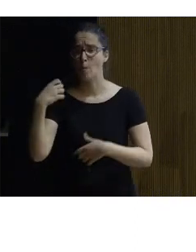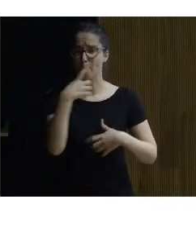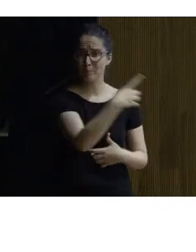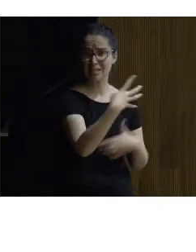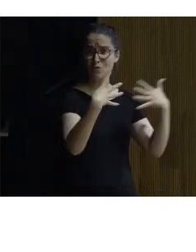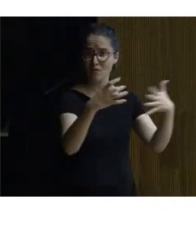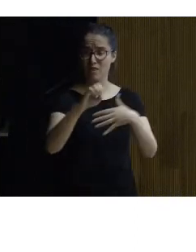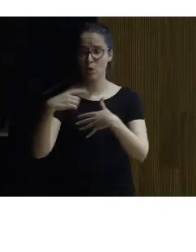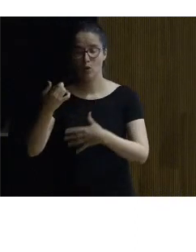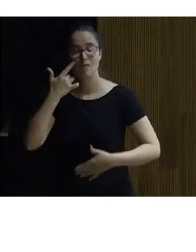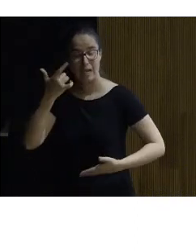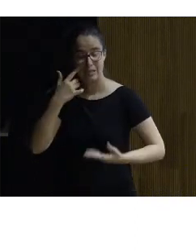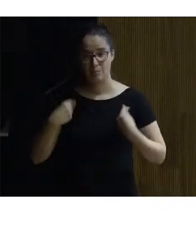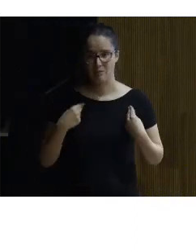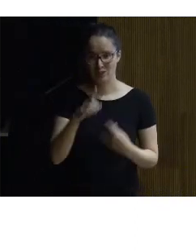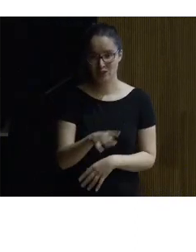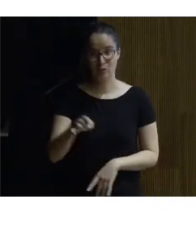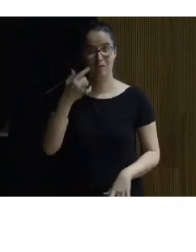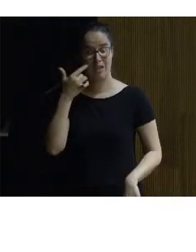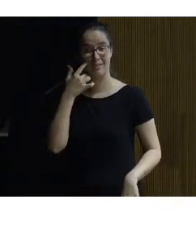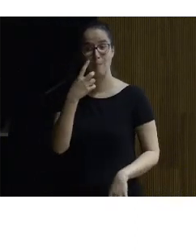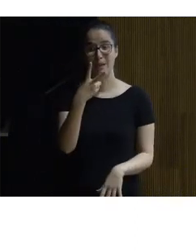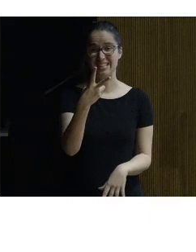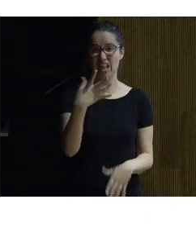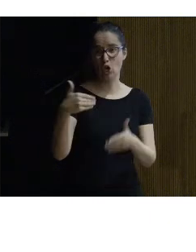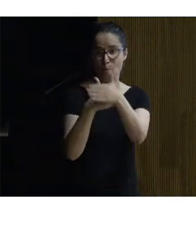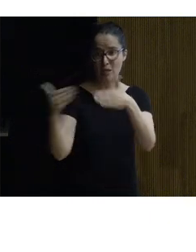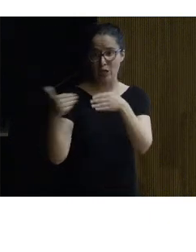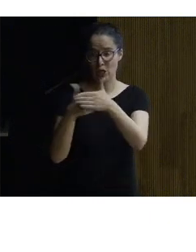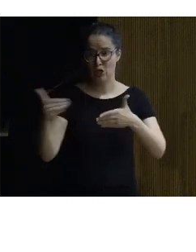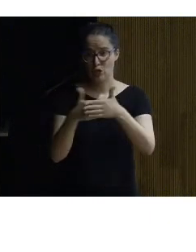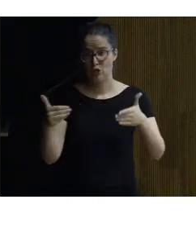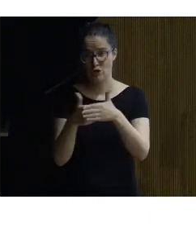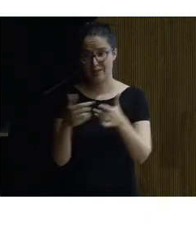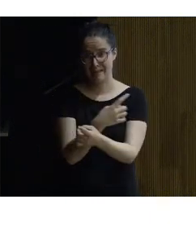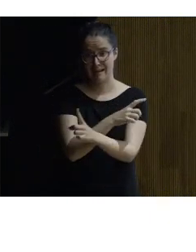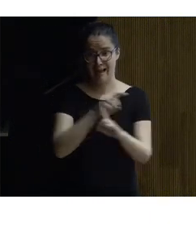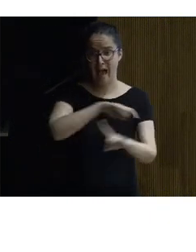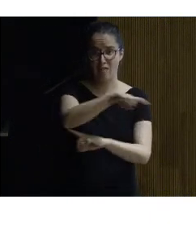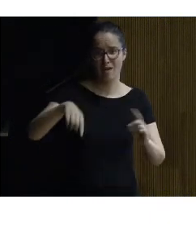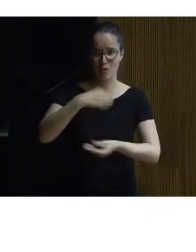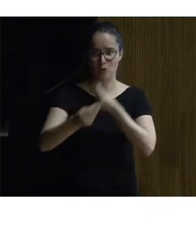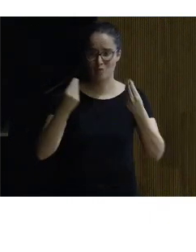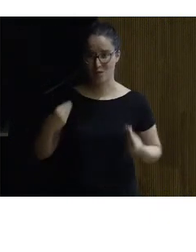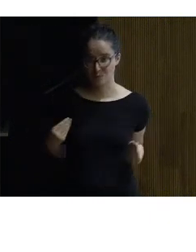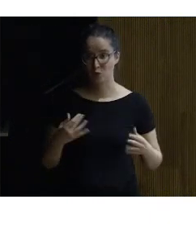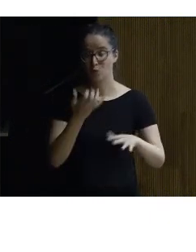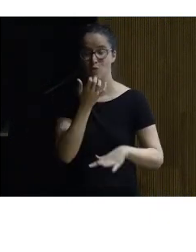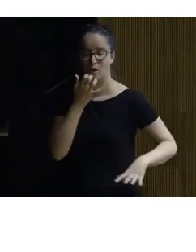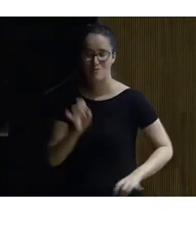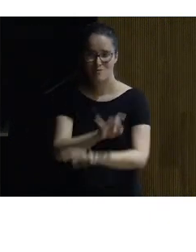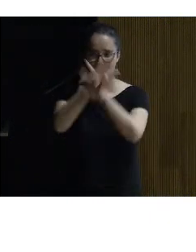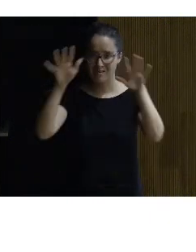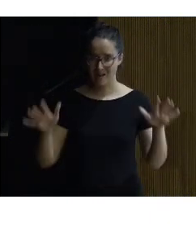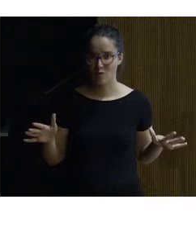patrimonio monumental vivo hasta el punto que son 25 millones los pasajeros que cada año lo utilizan es un ejemplo muy